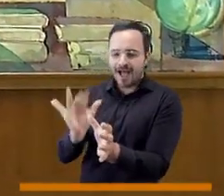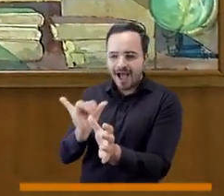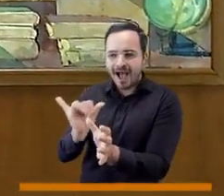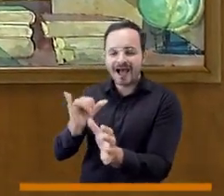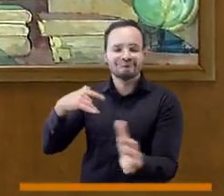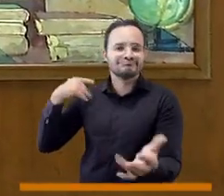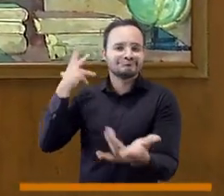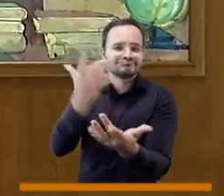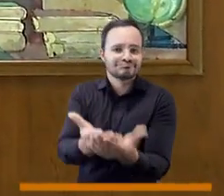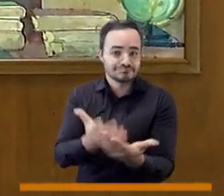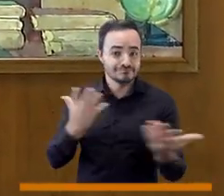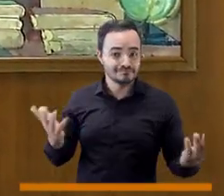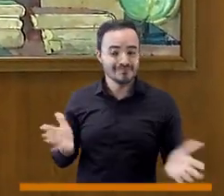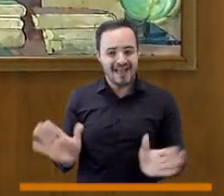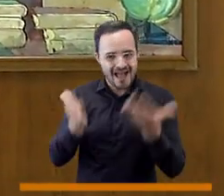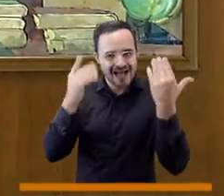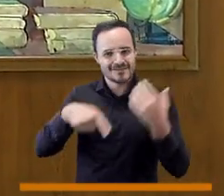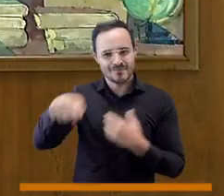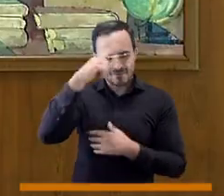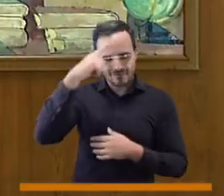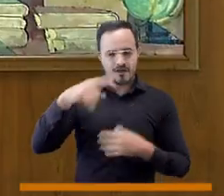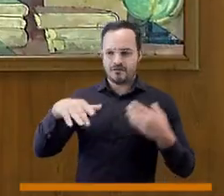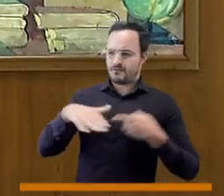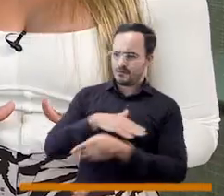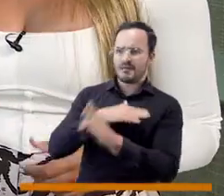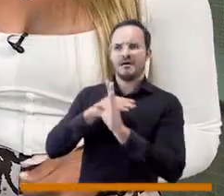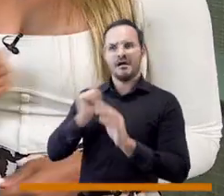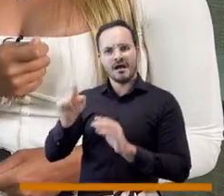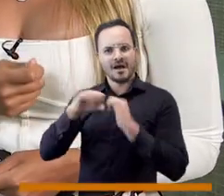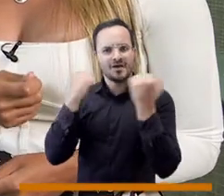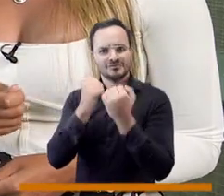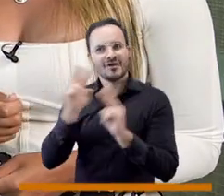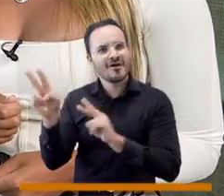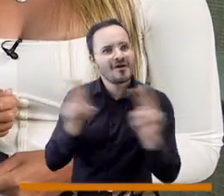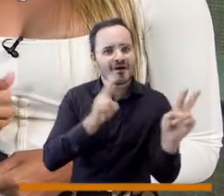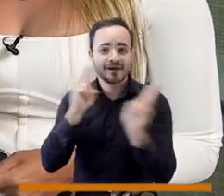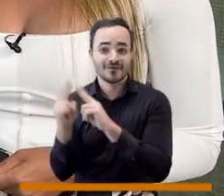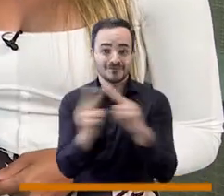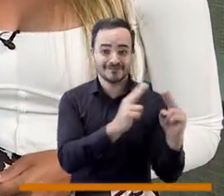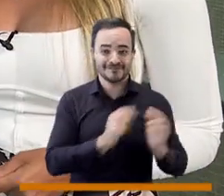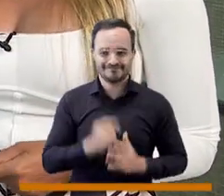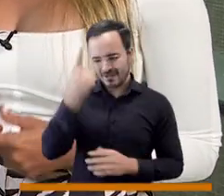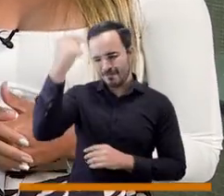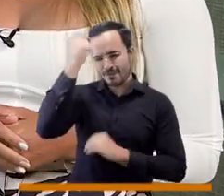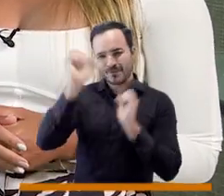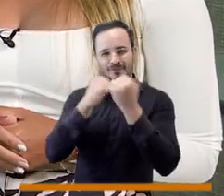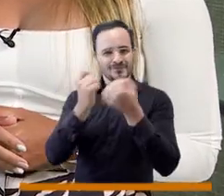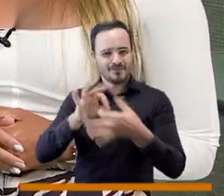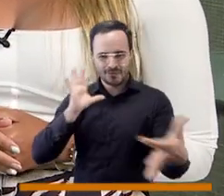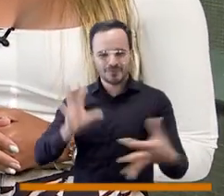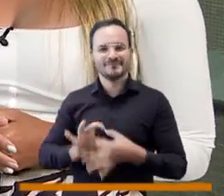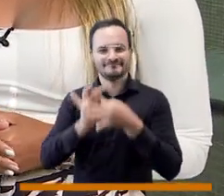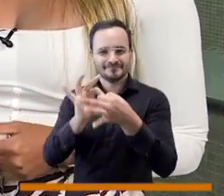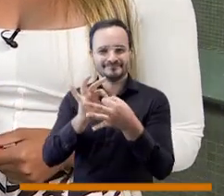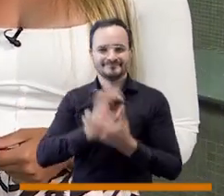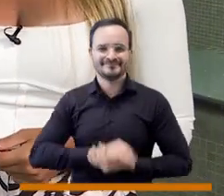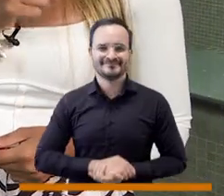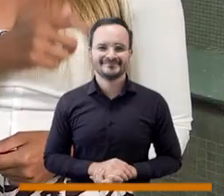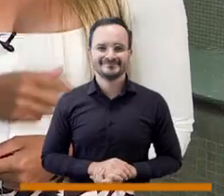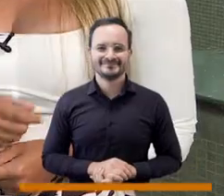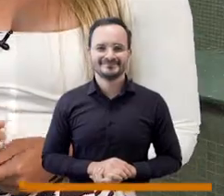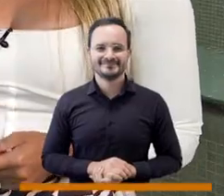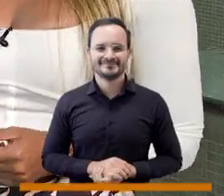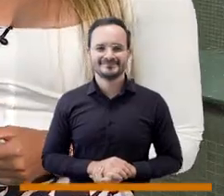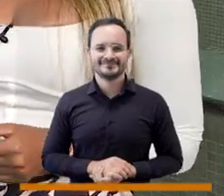nuestros artistas, tanto fuera como dentro de ellos. Anímate pues a darte una pasadita y a conocer alguna de ellos, porque el Consejo